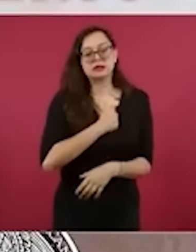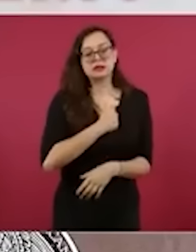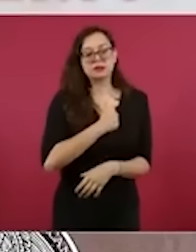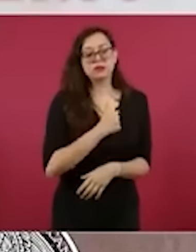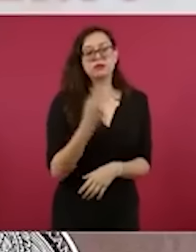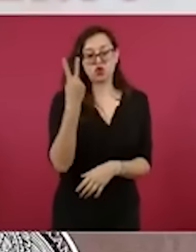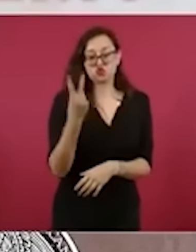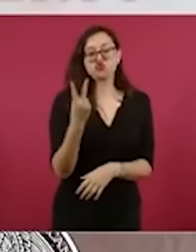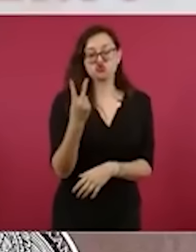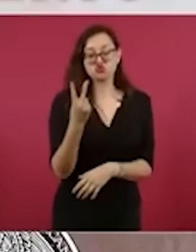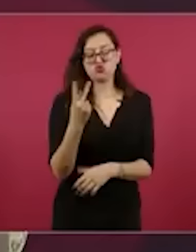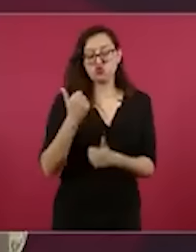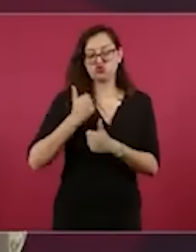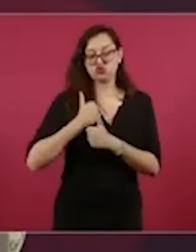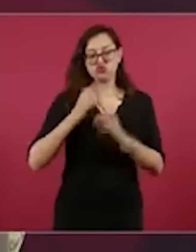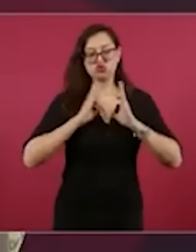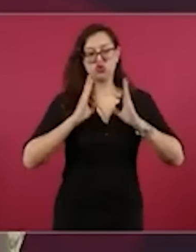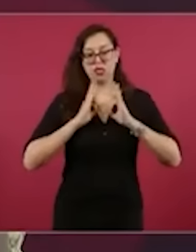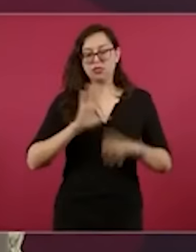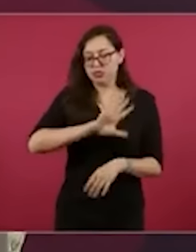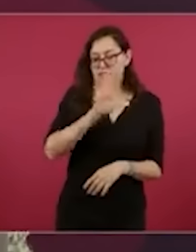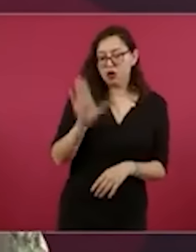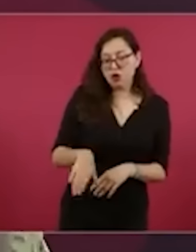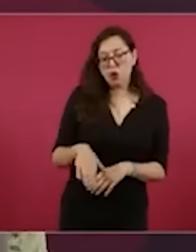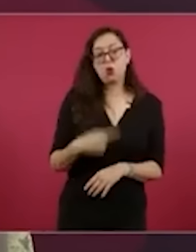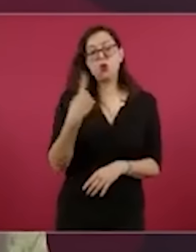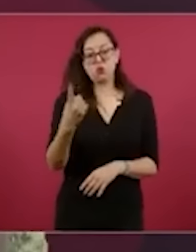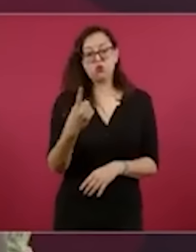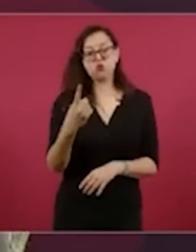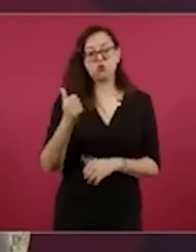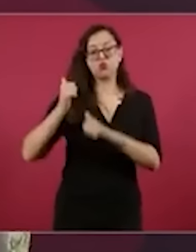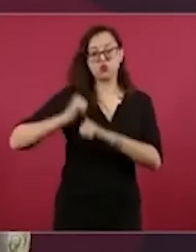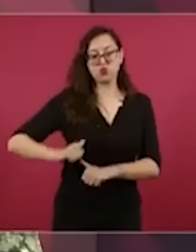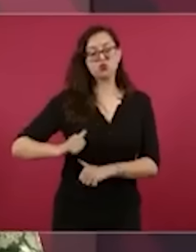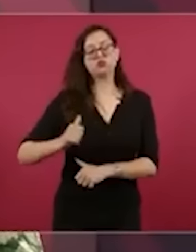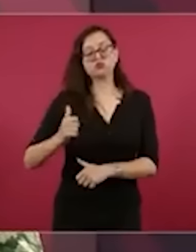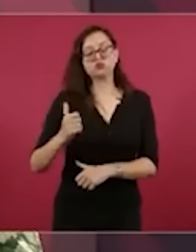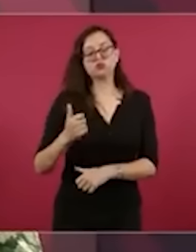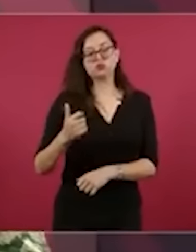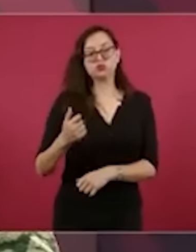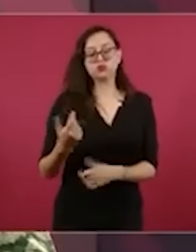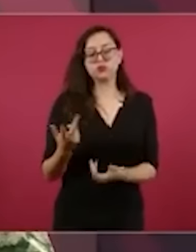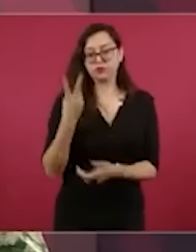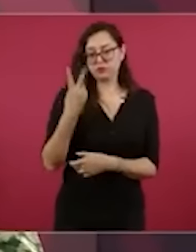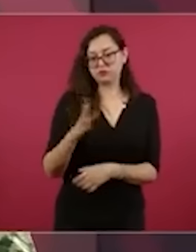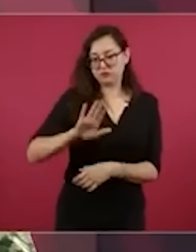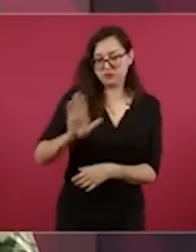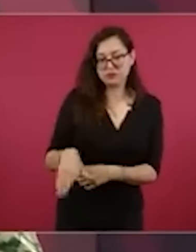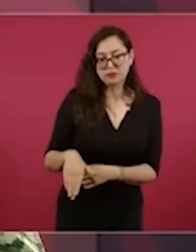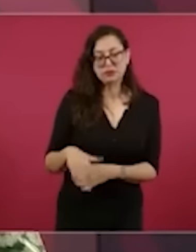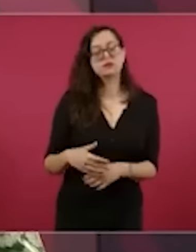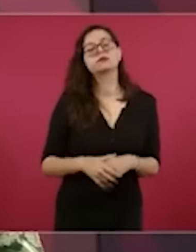elementos militares fallecidos, un oficial y un sargento. Tenemos también